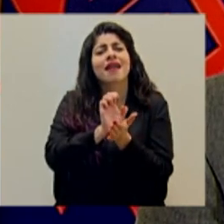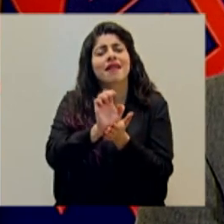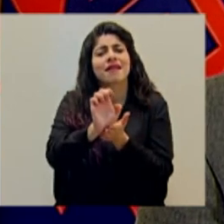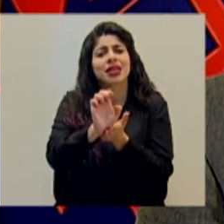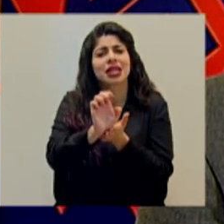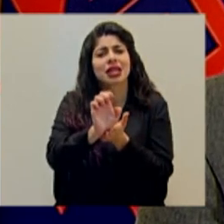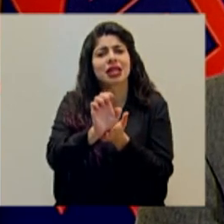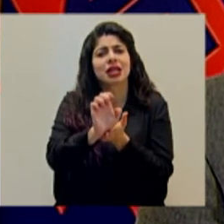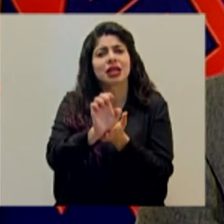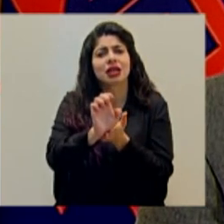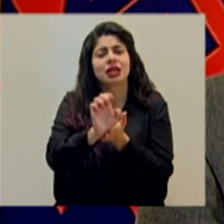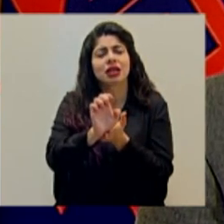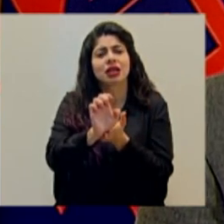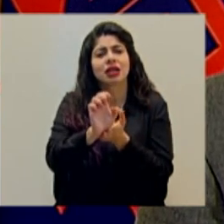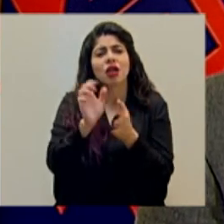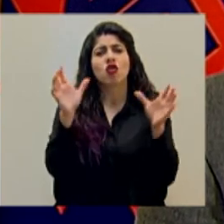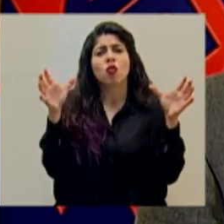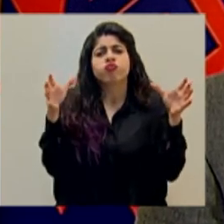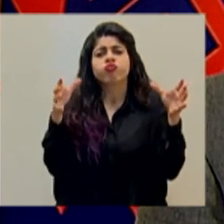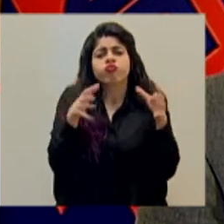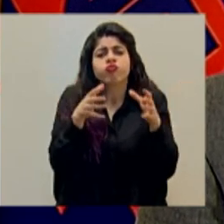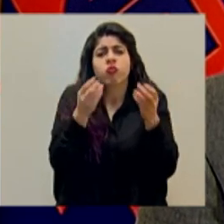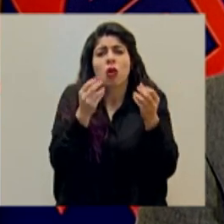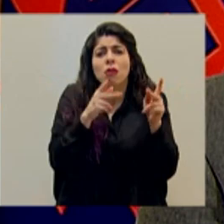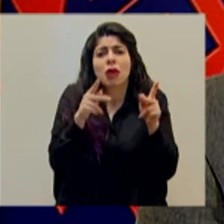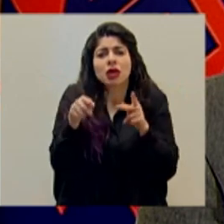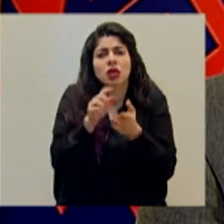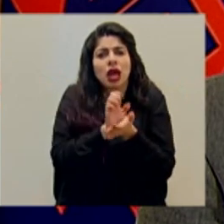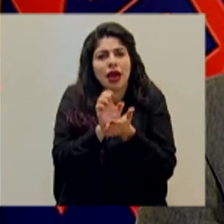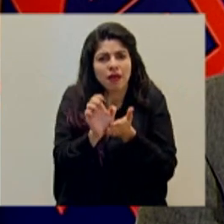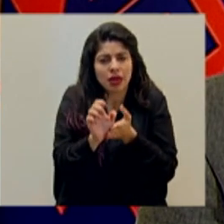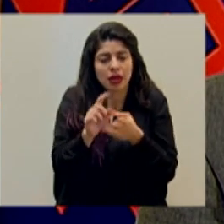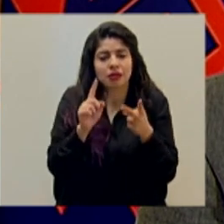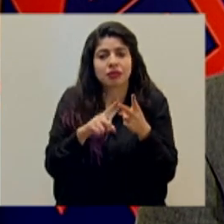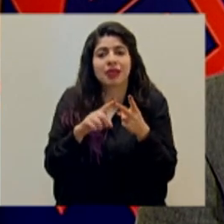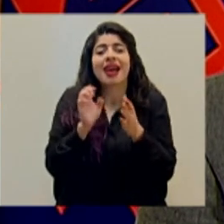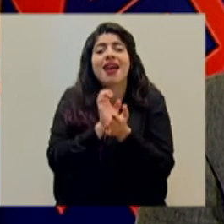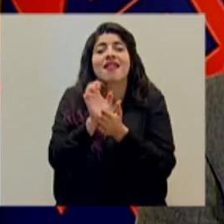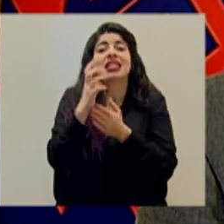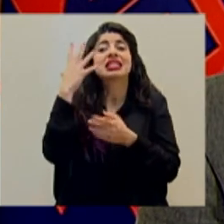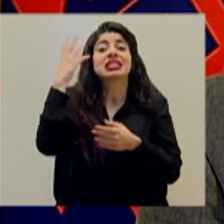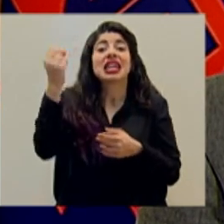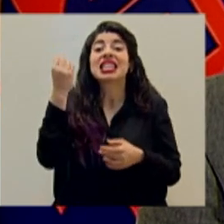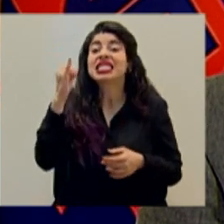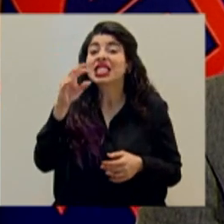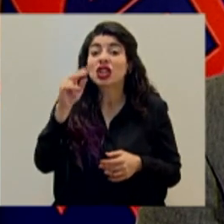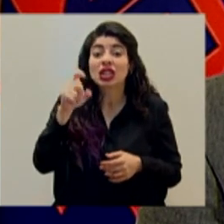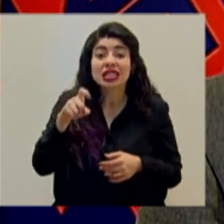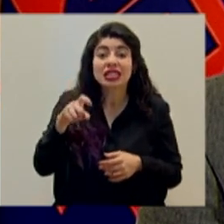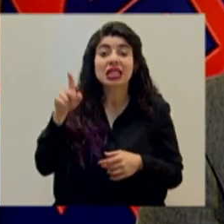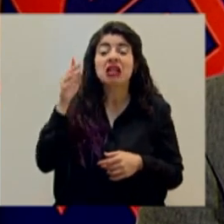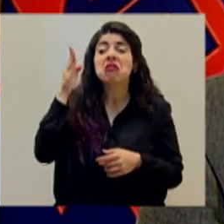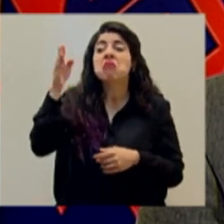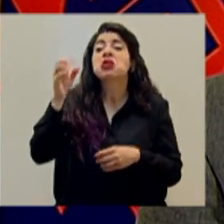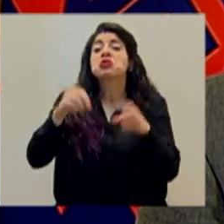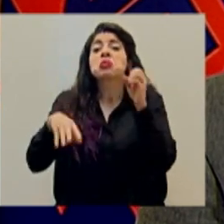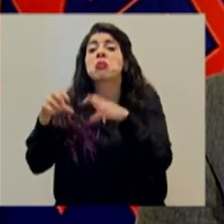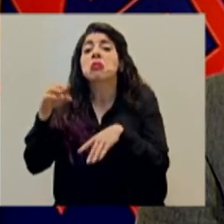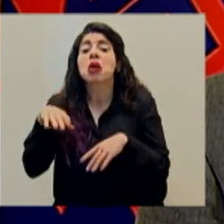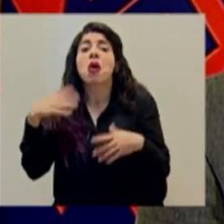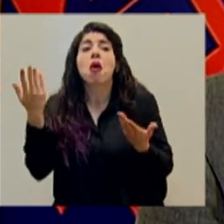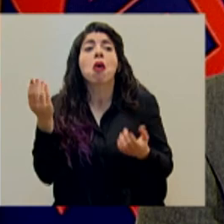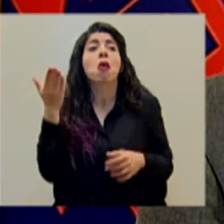estas sean conglomeradas, evite salidas innecesarias a supermercados o, por ejemplo,